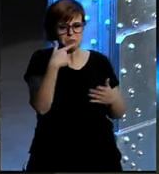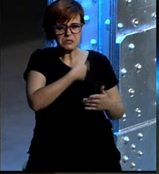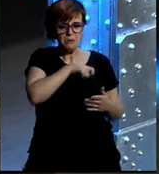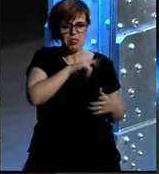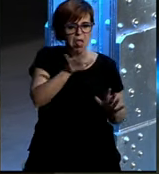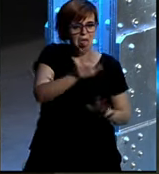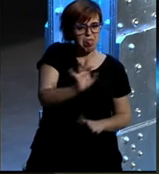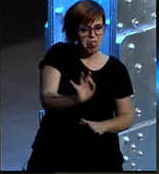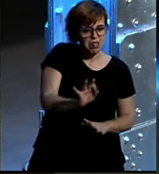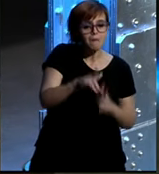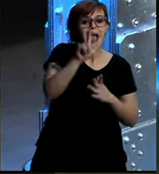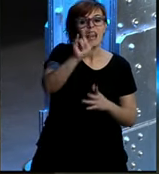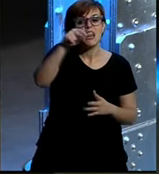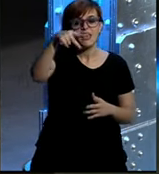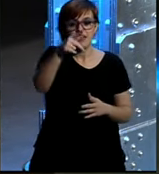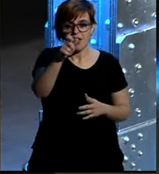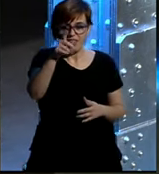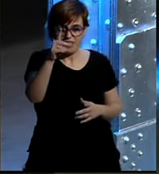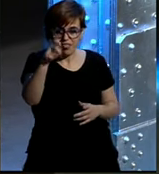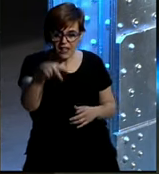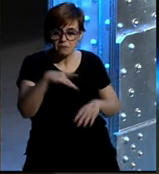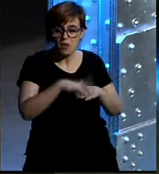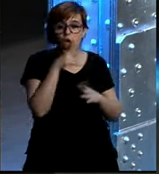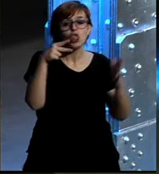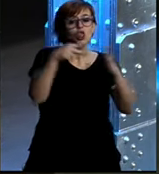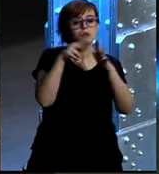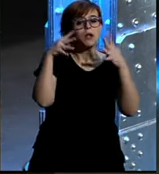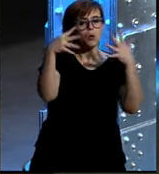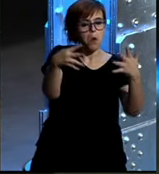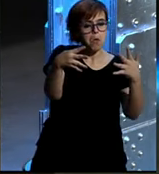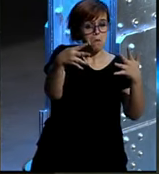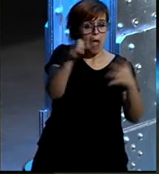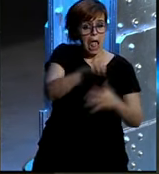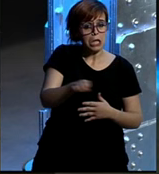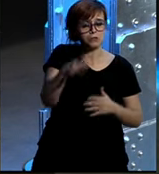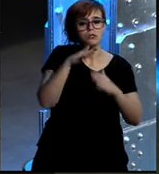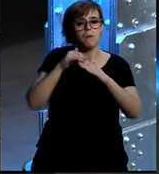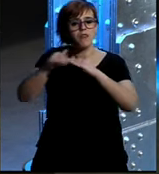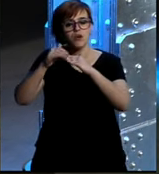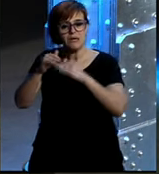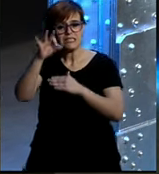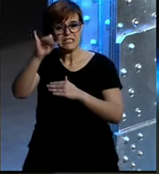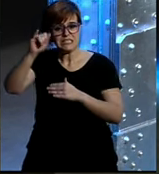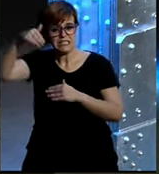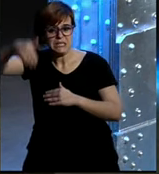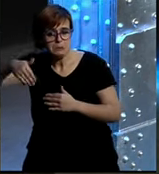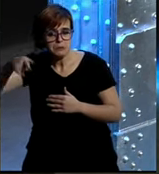que era LinkedIn porque en ese momento concreto 2009 en España se escuchaba más otra plataforma similar que era SYNC